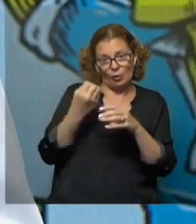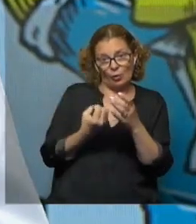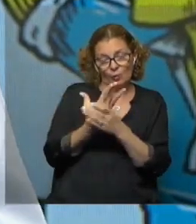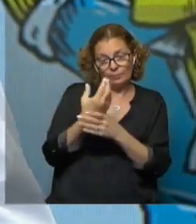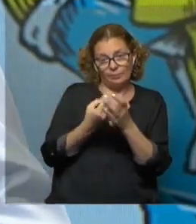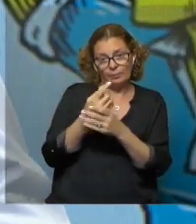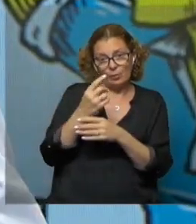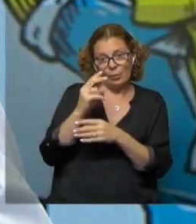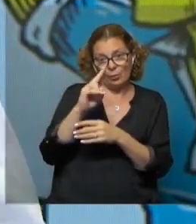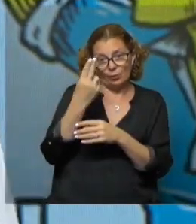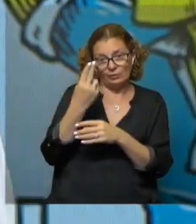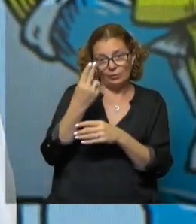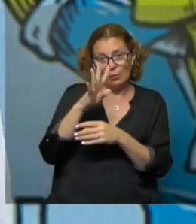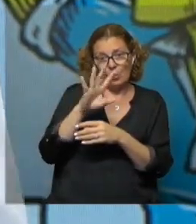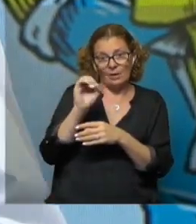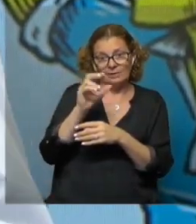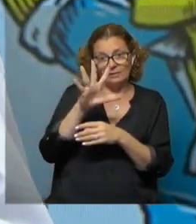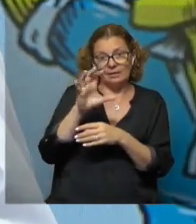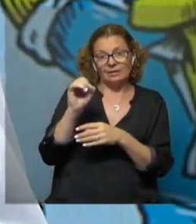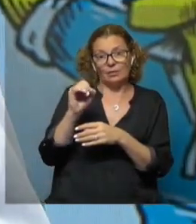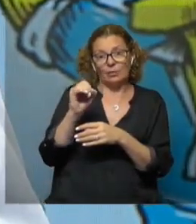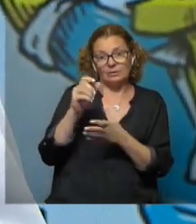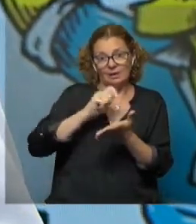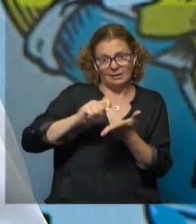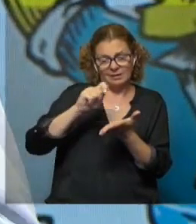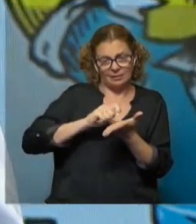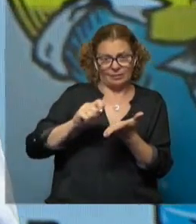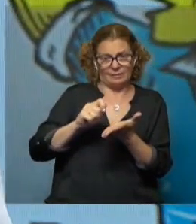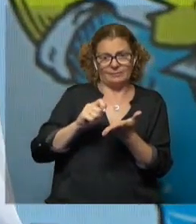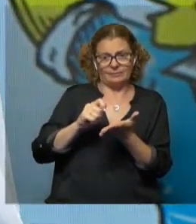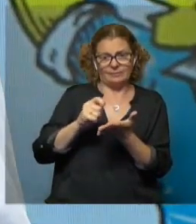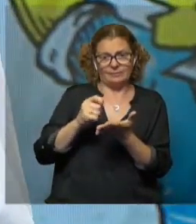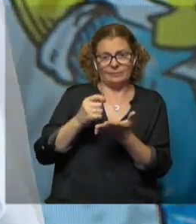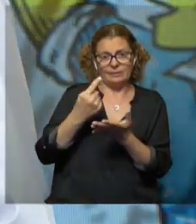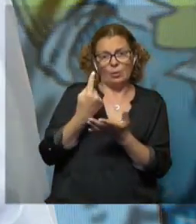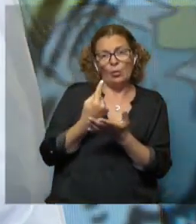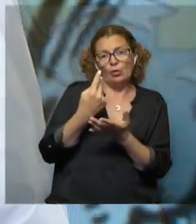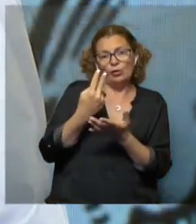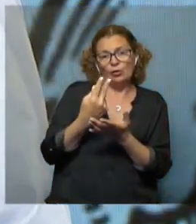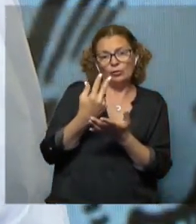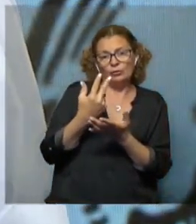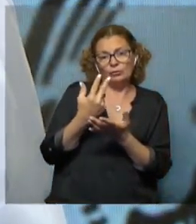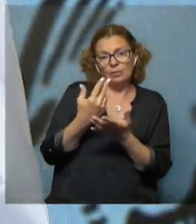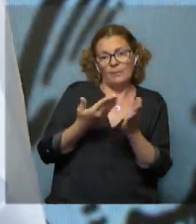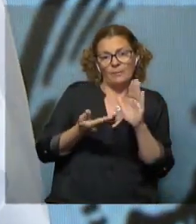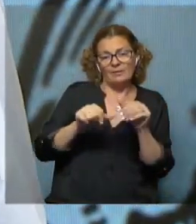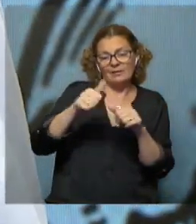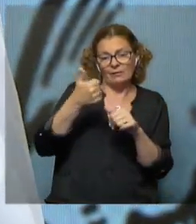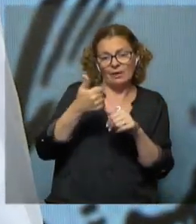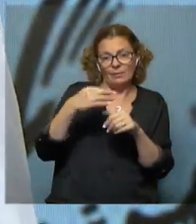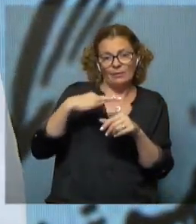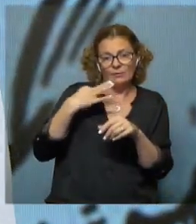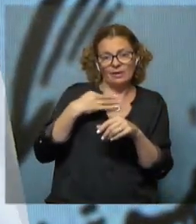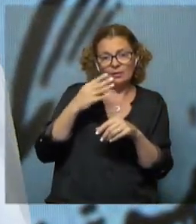Tengo 40 o 50 en el libro de inventos uruguayos que escribí. Hay un par de inventos, que son los que salvaron más vidas, que no son muy